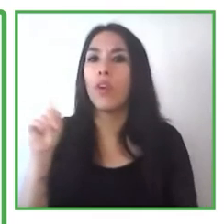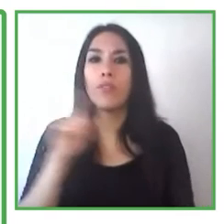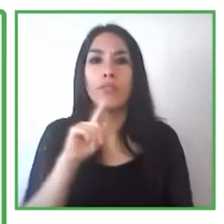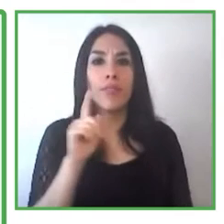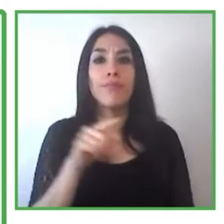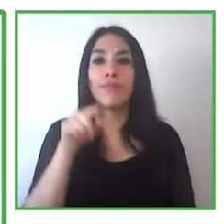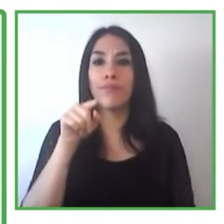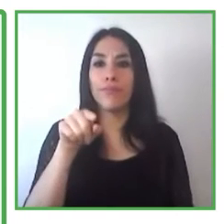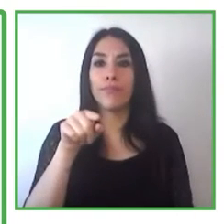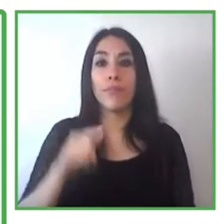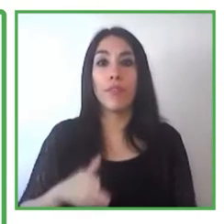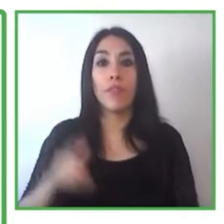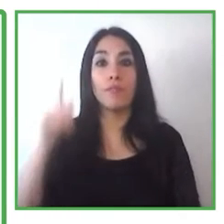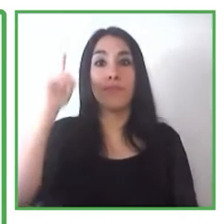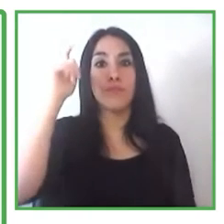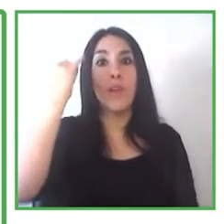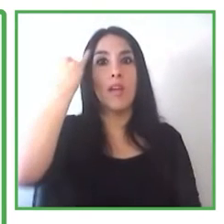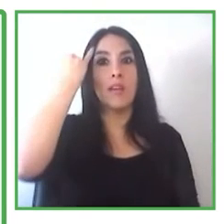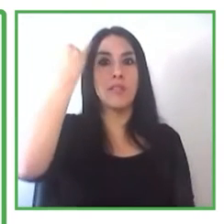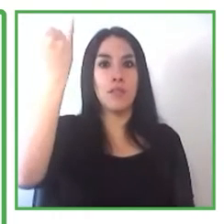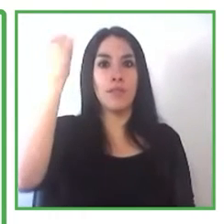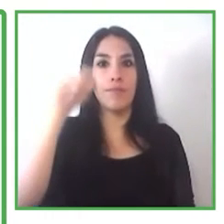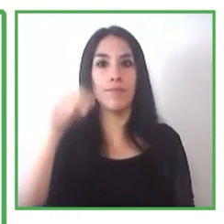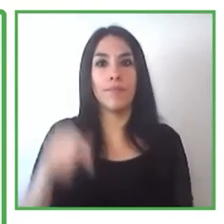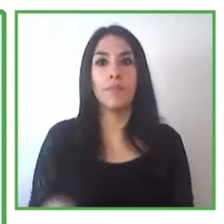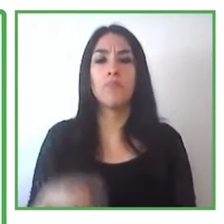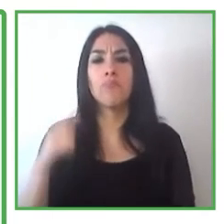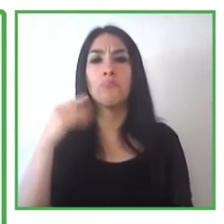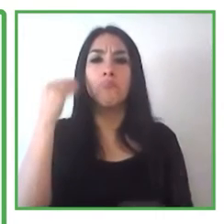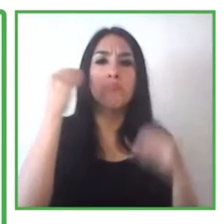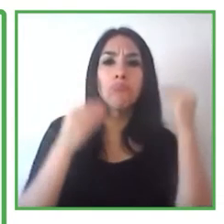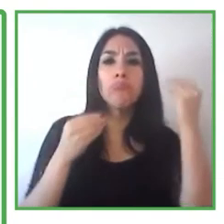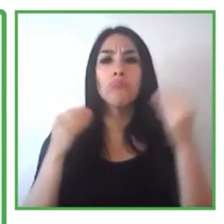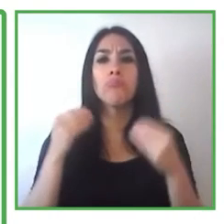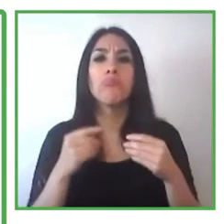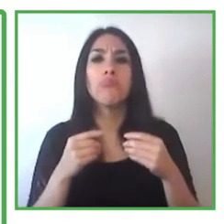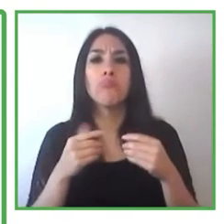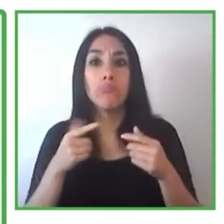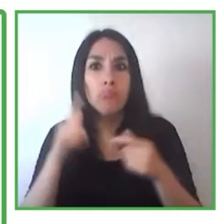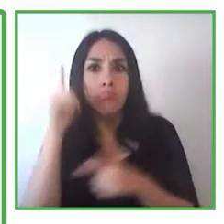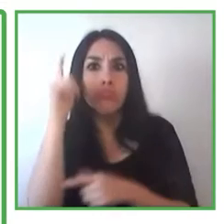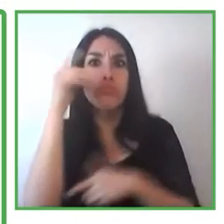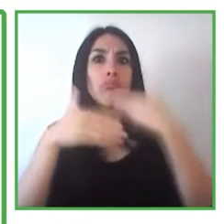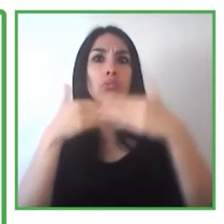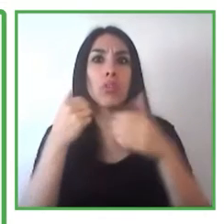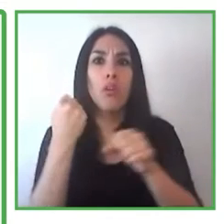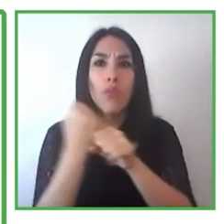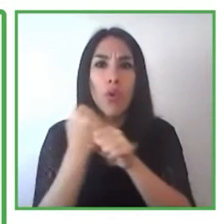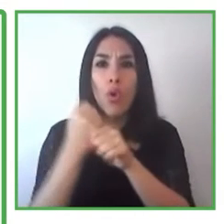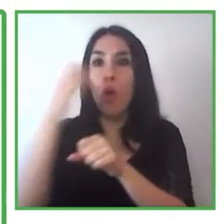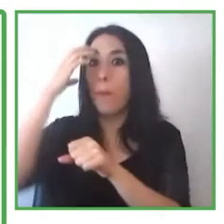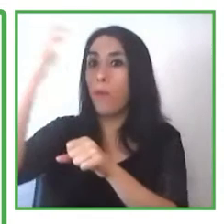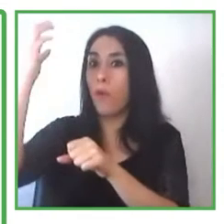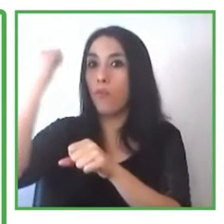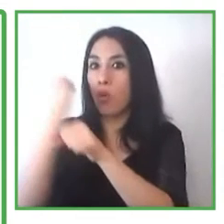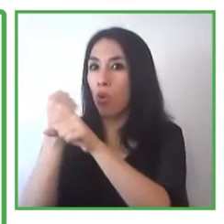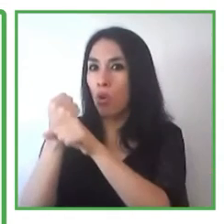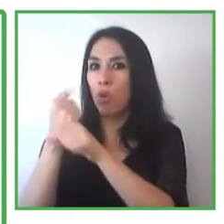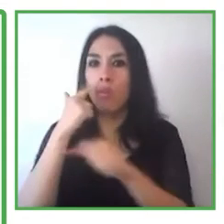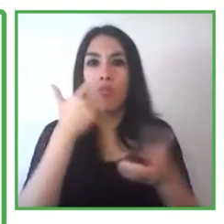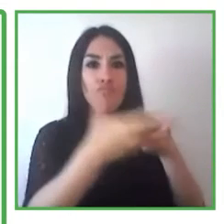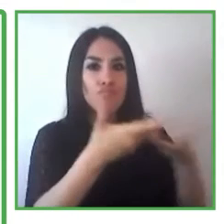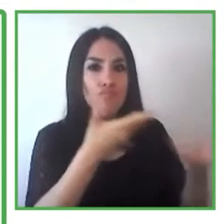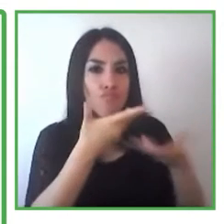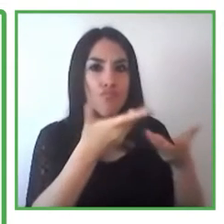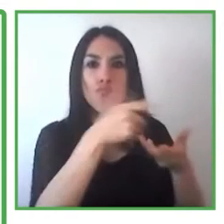No sentamos con el empleador precisamente para poder buscar opciones de acuerdo a los requerimientos que ellos tengan, pues